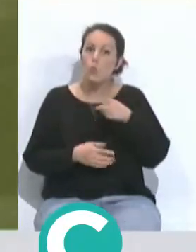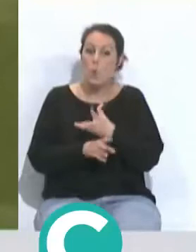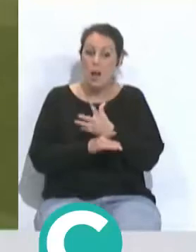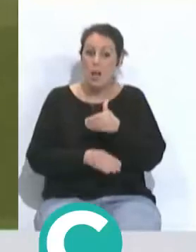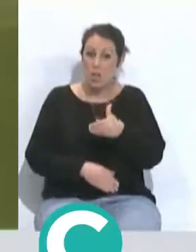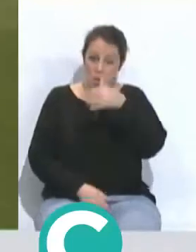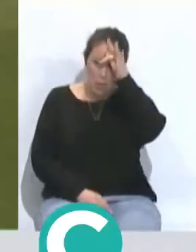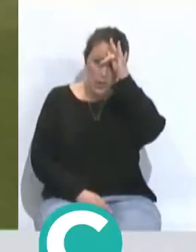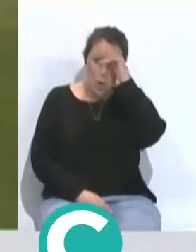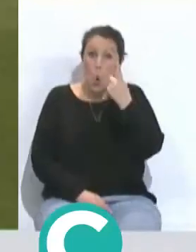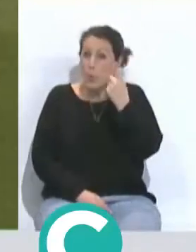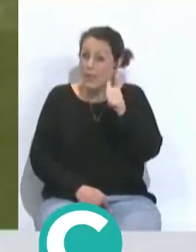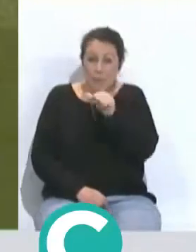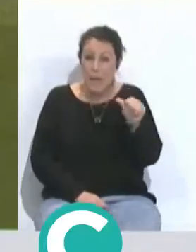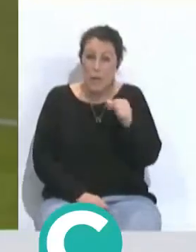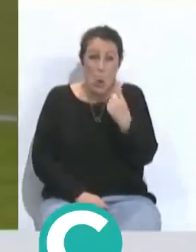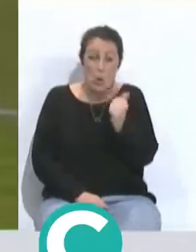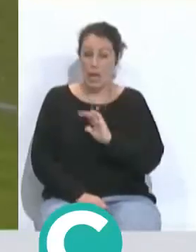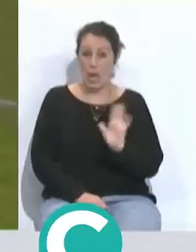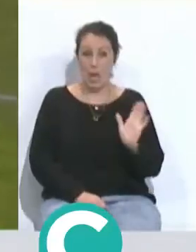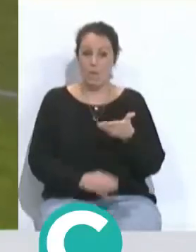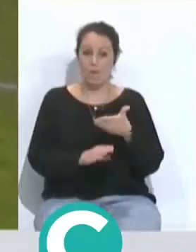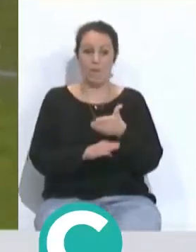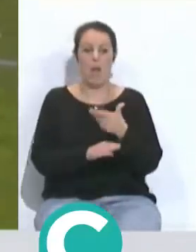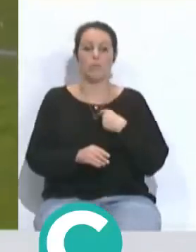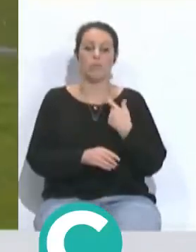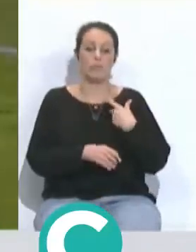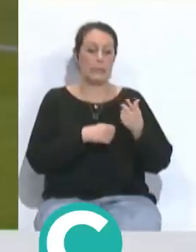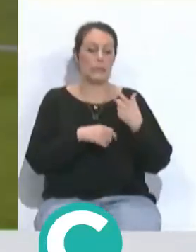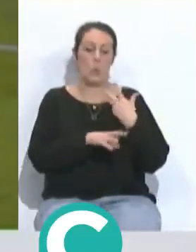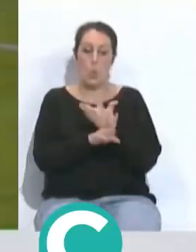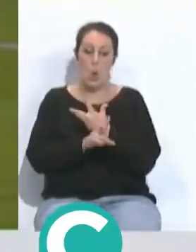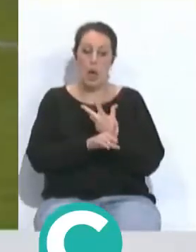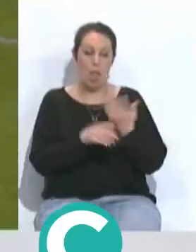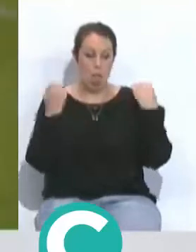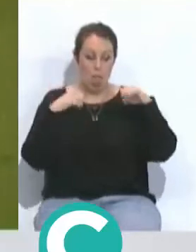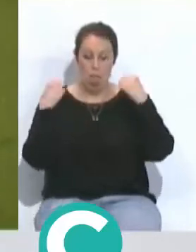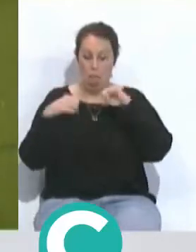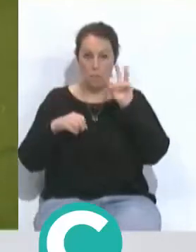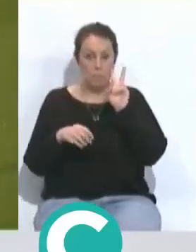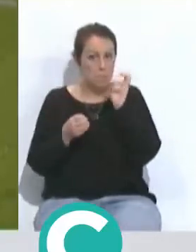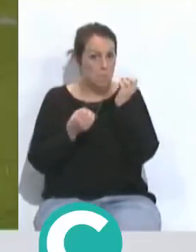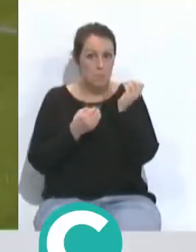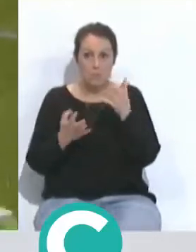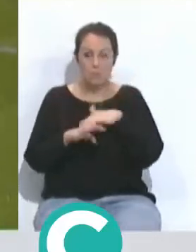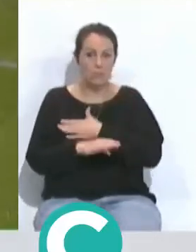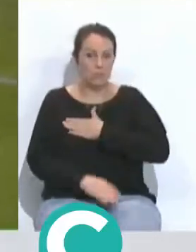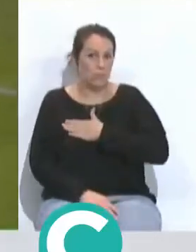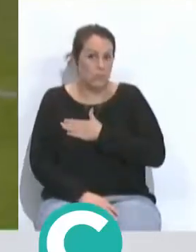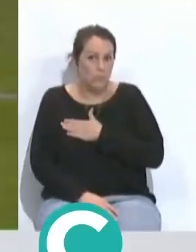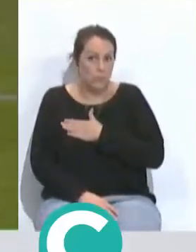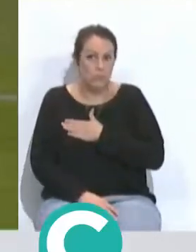jugar el domingo, por lo menos un día de la semana, ir allí y enseñarte a estas jugadas. Y yo se lo veo acertado y para mí,